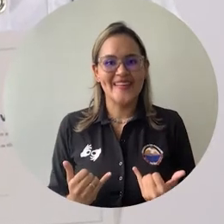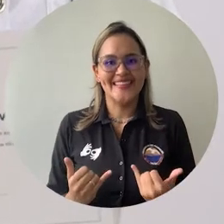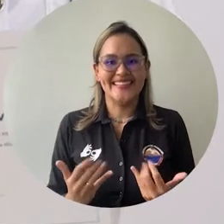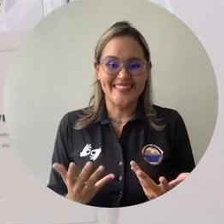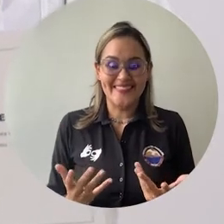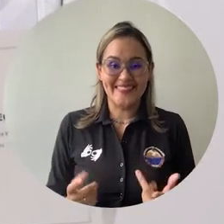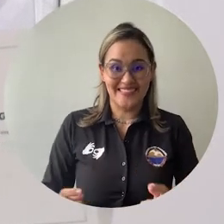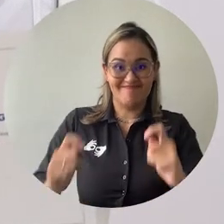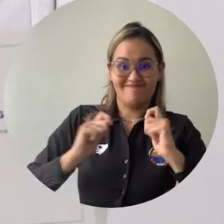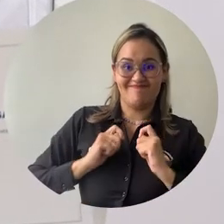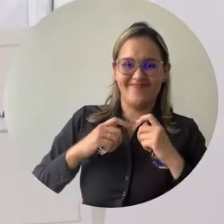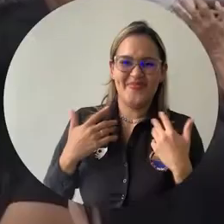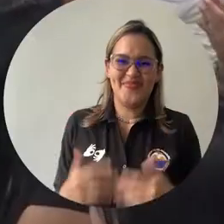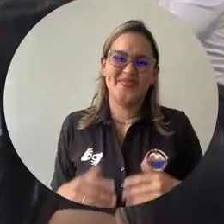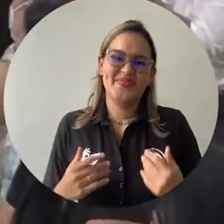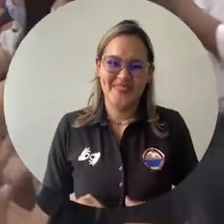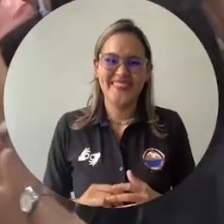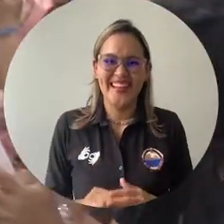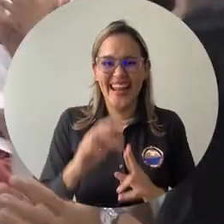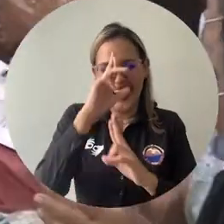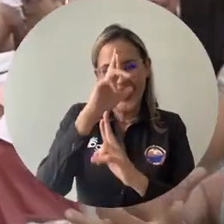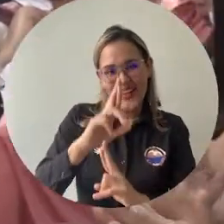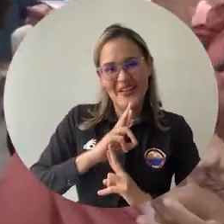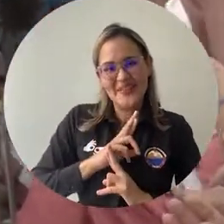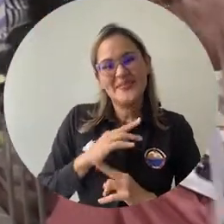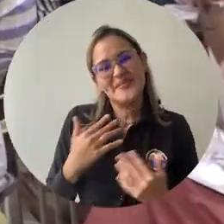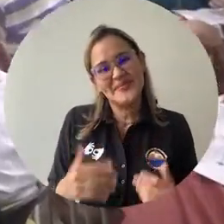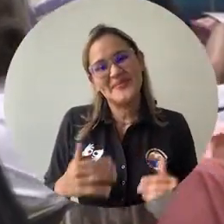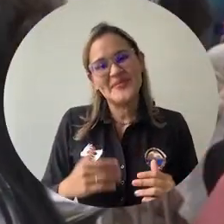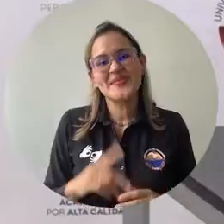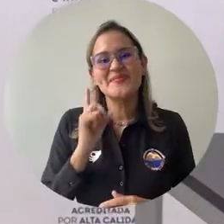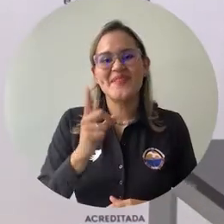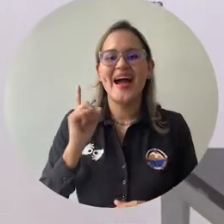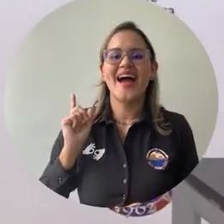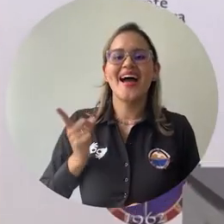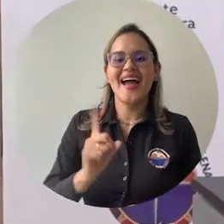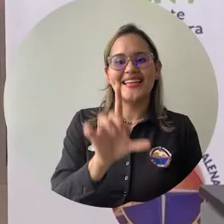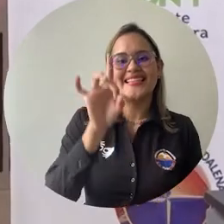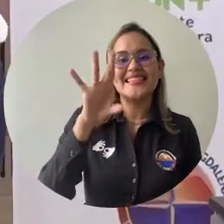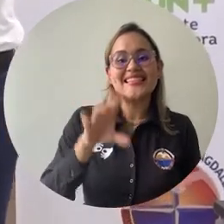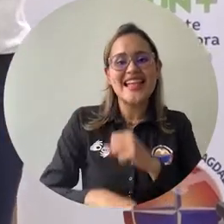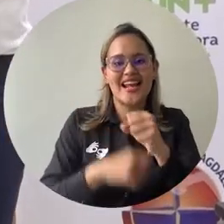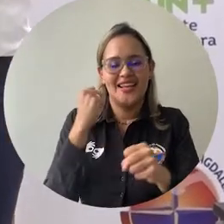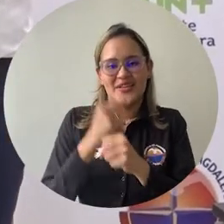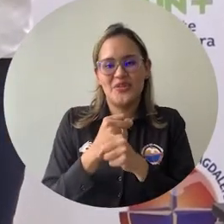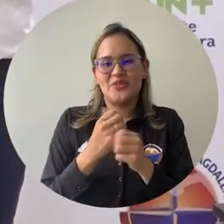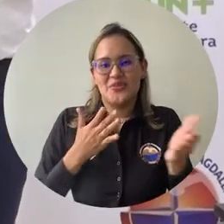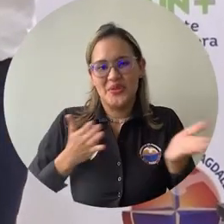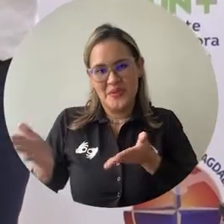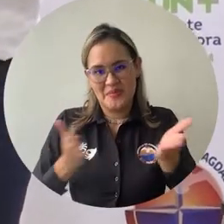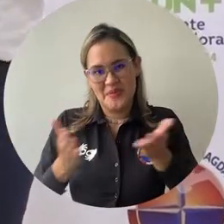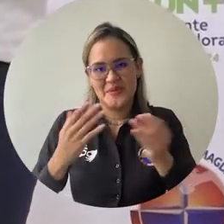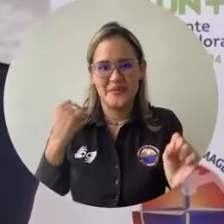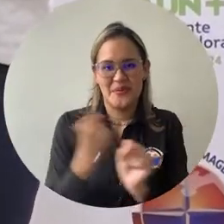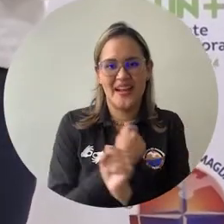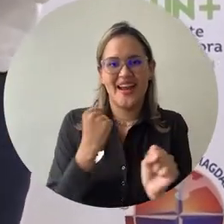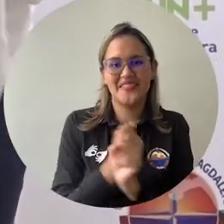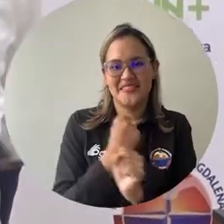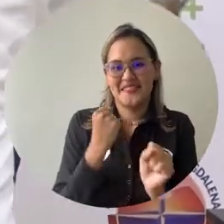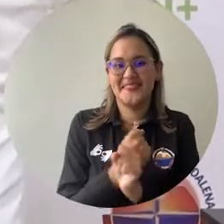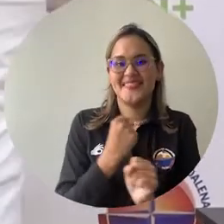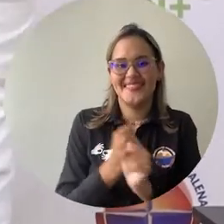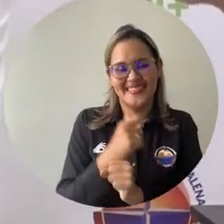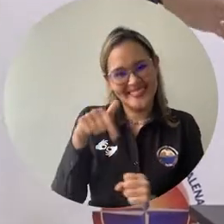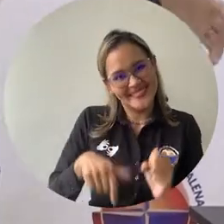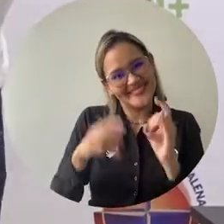honor de haber recibido este reconocimiento por los 15 años de servicio a esta